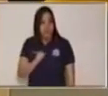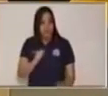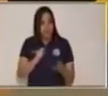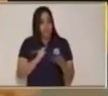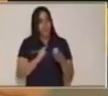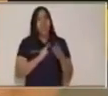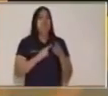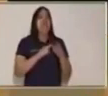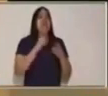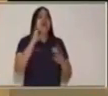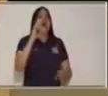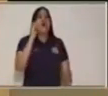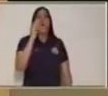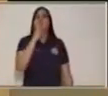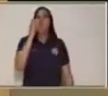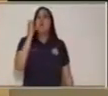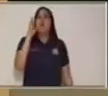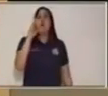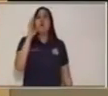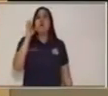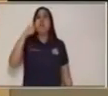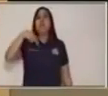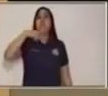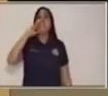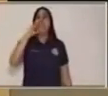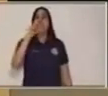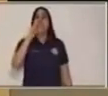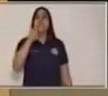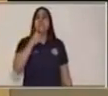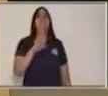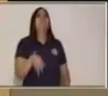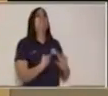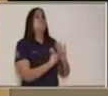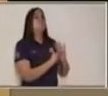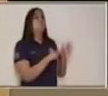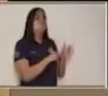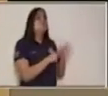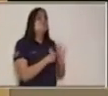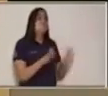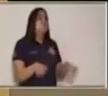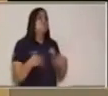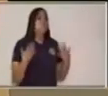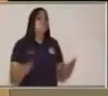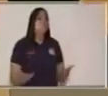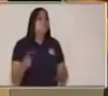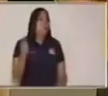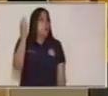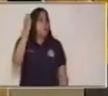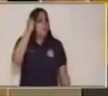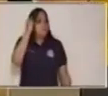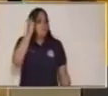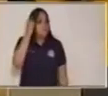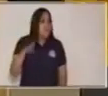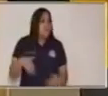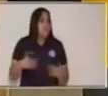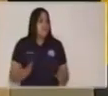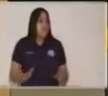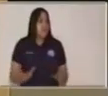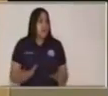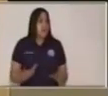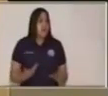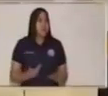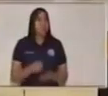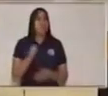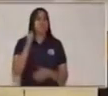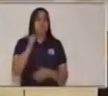coherencia. ¿Qué es la coherencia? Eso lo vimos en la sesión pasada. Piénsalo bien. Sí,